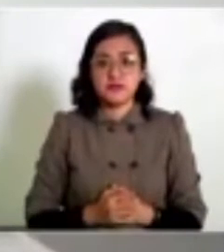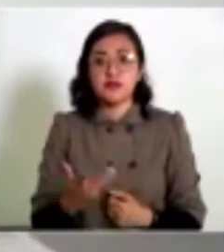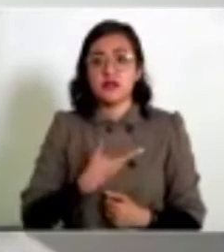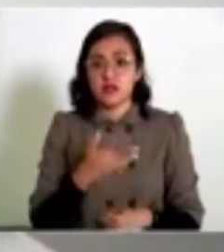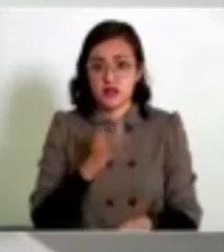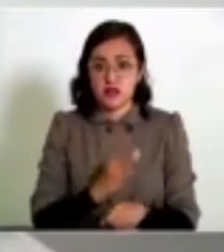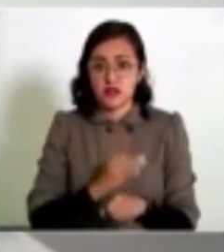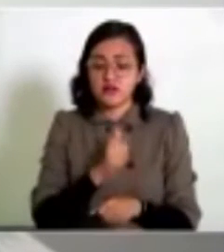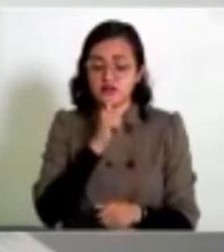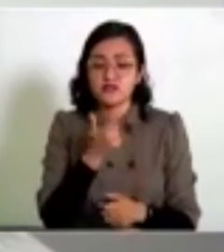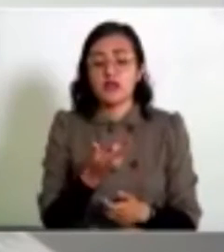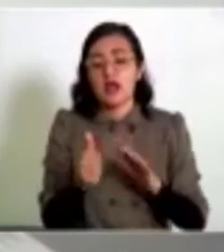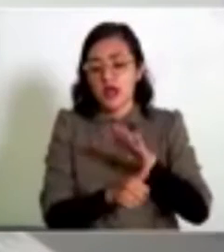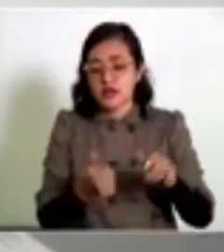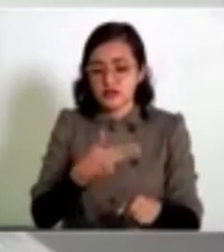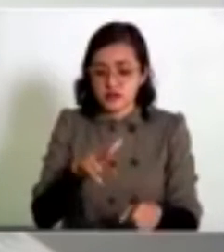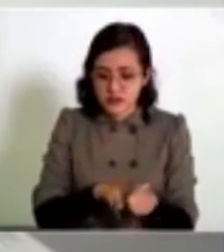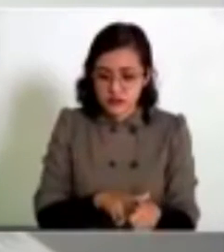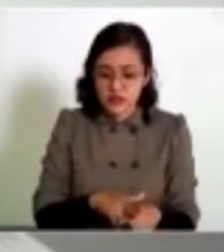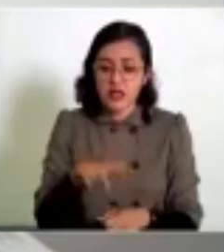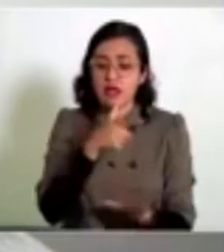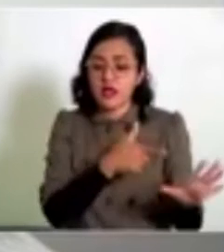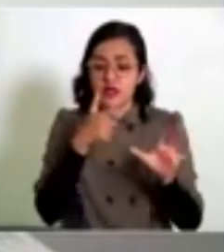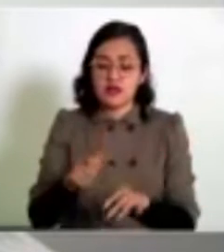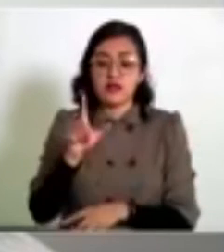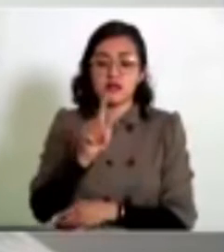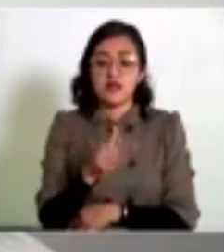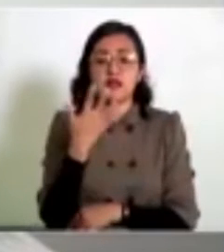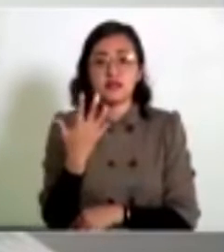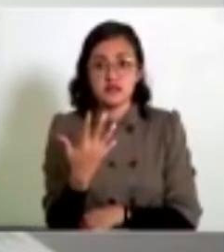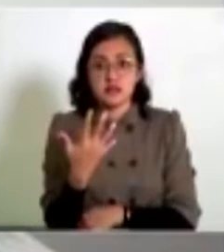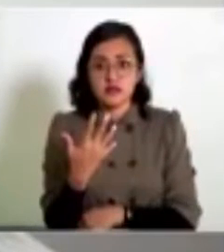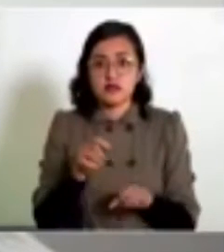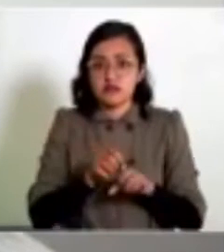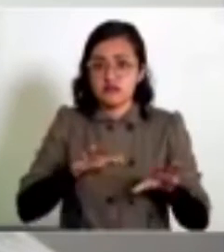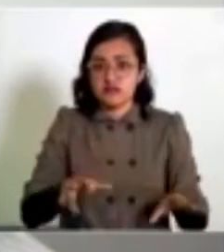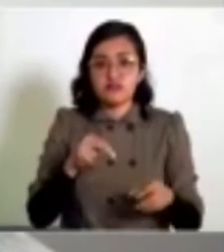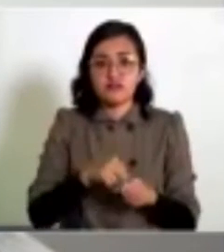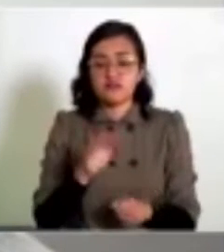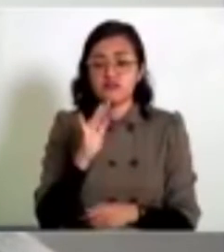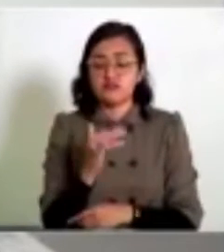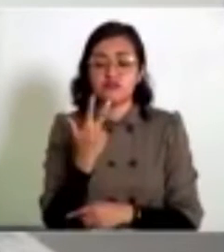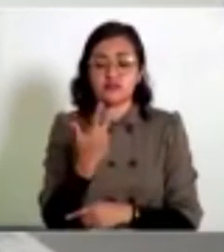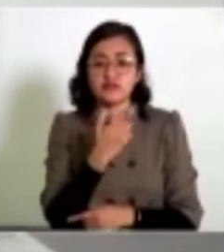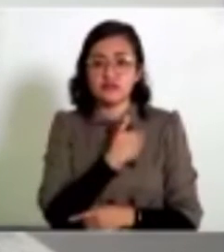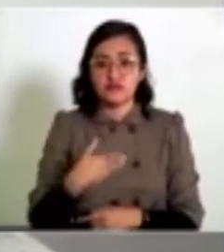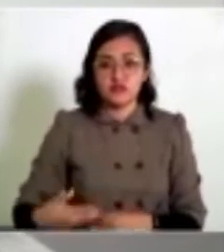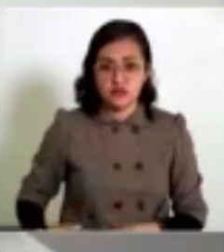Tenemos casos activos ambulatorios y hospitalizados 775, distribuidos en 58